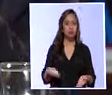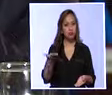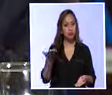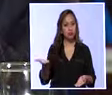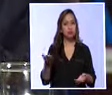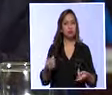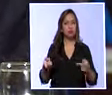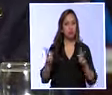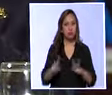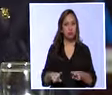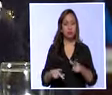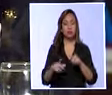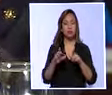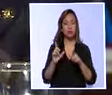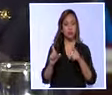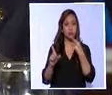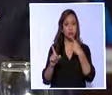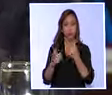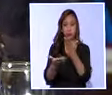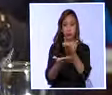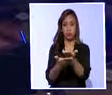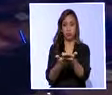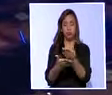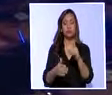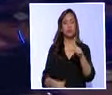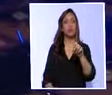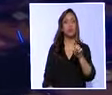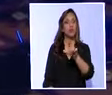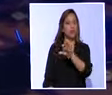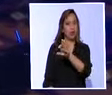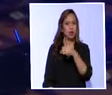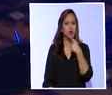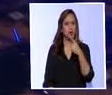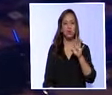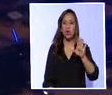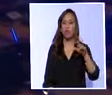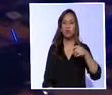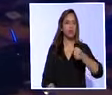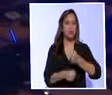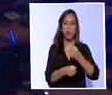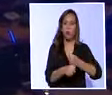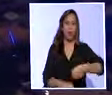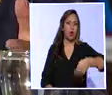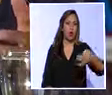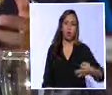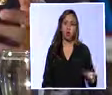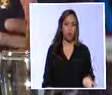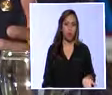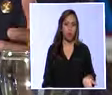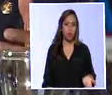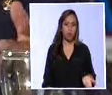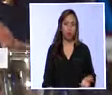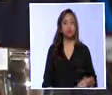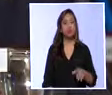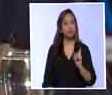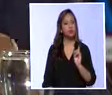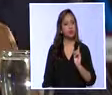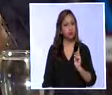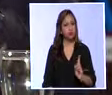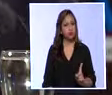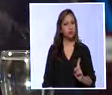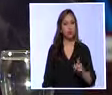sus dudas con la documentación presentada por Carlos Pollitt, pues dijo evade su responsabilidad política. Hay un contrasentido